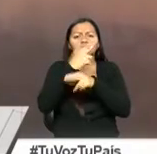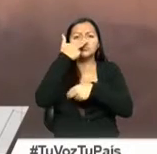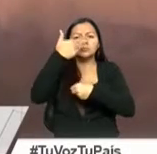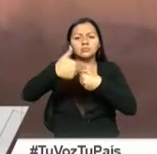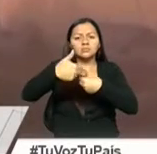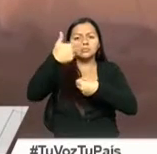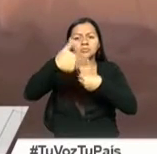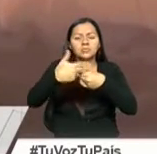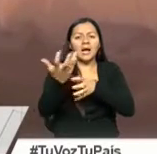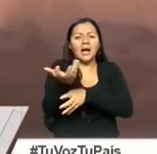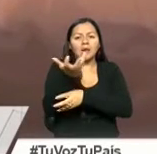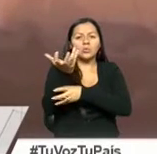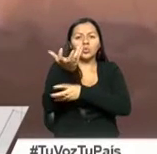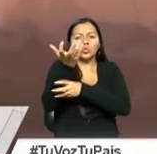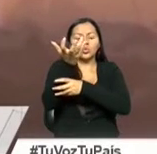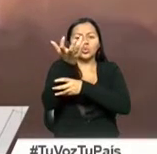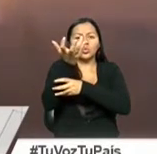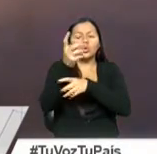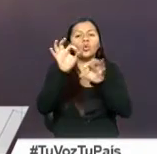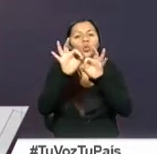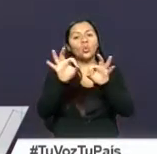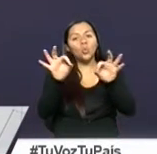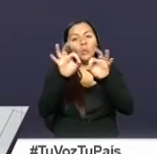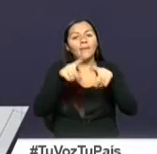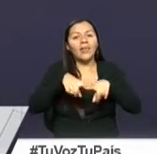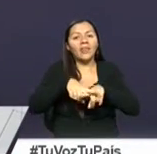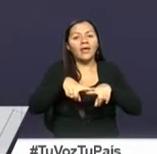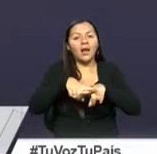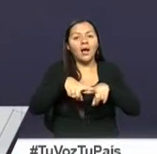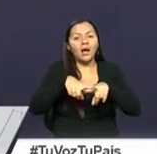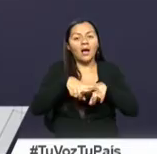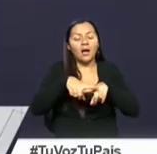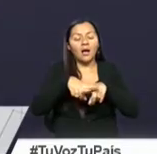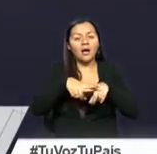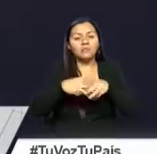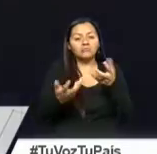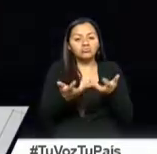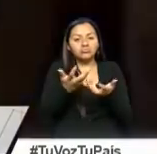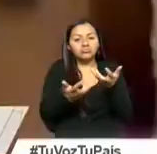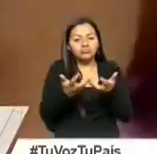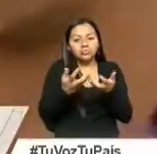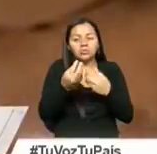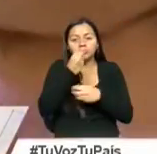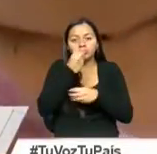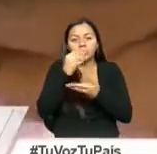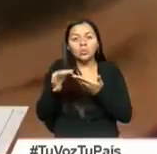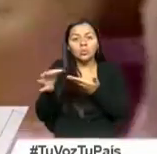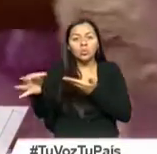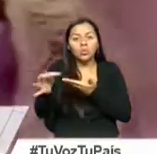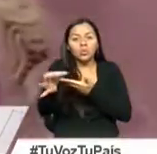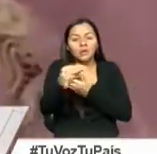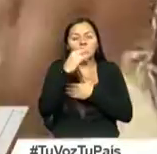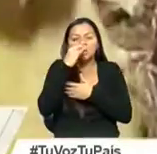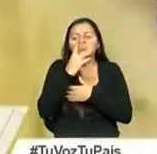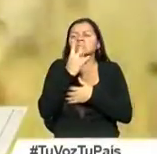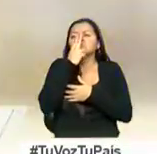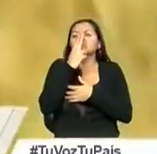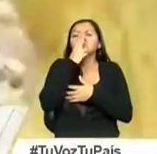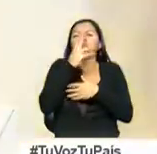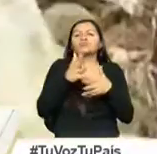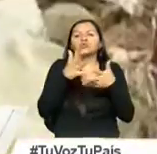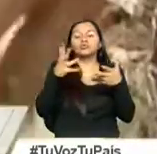como el carbón y la madera para cocinar y calentarse. Afecta principalmente a los niños de zonas rurales con bajos ingresos.